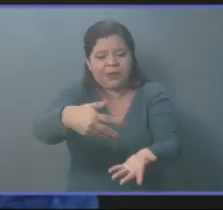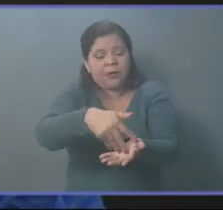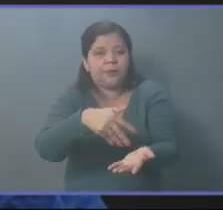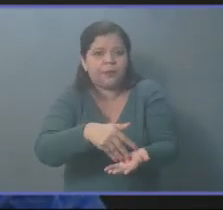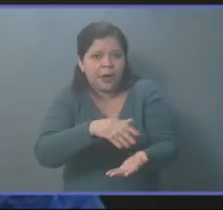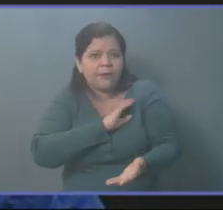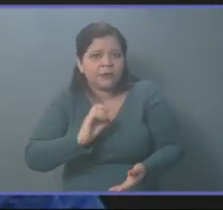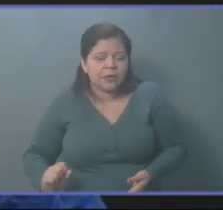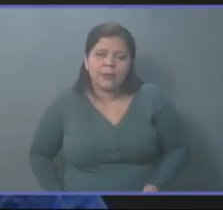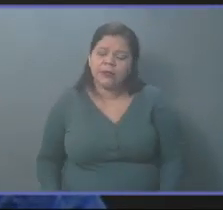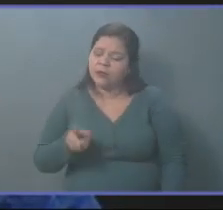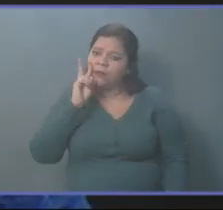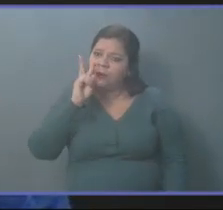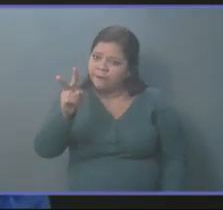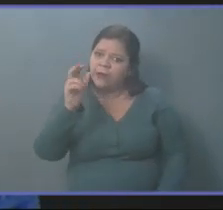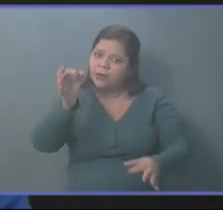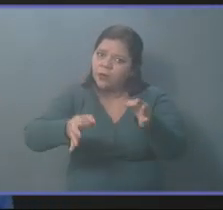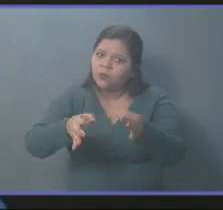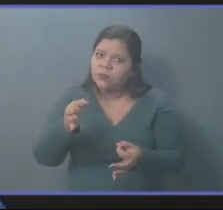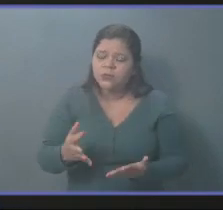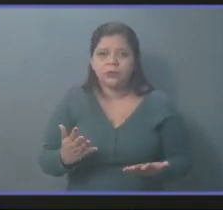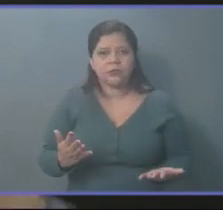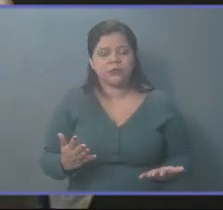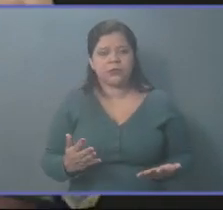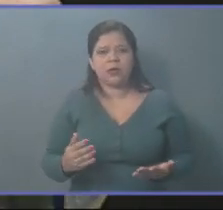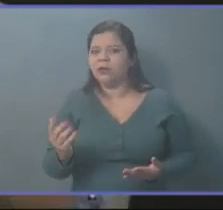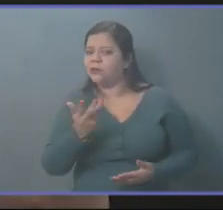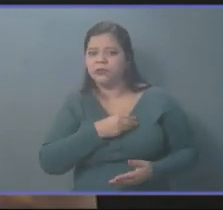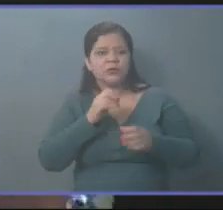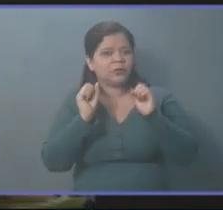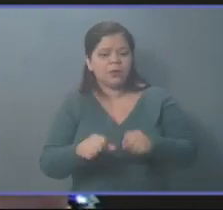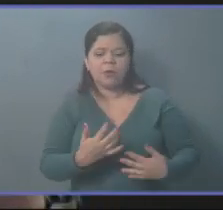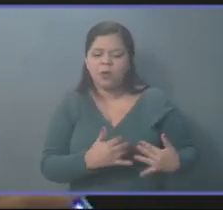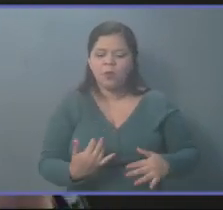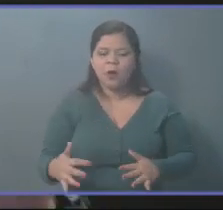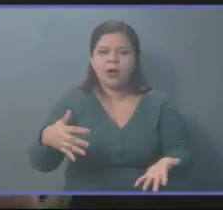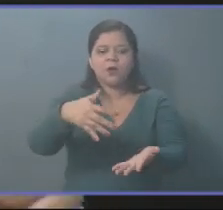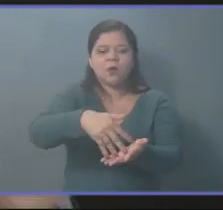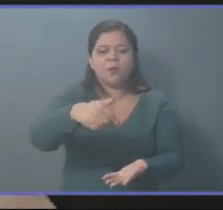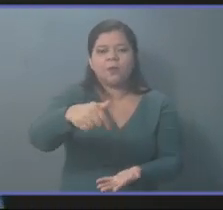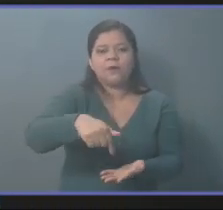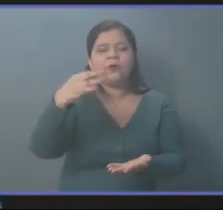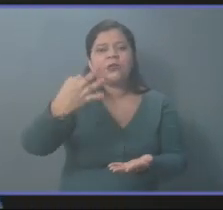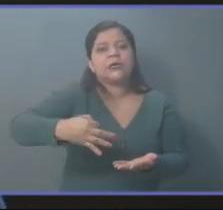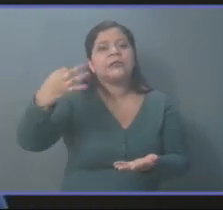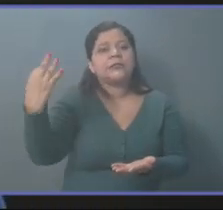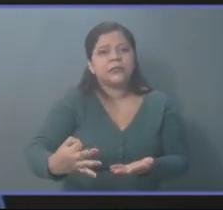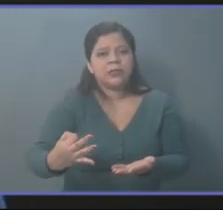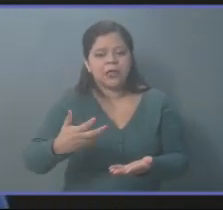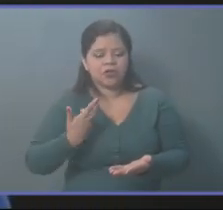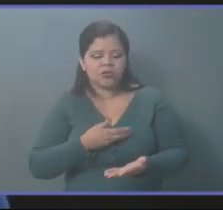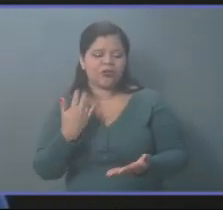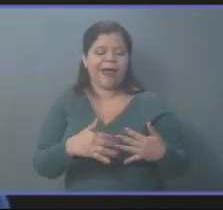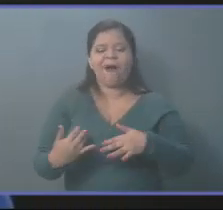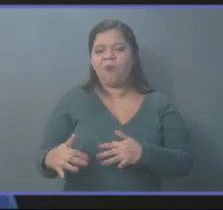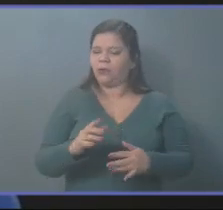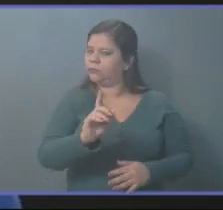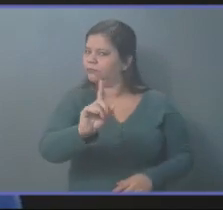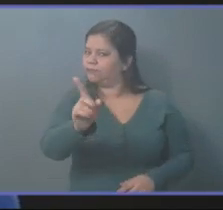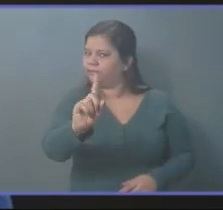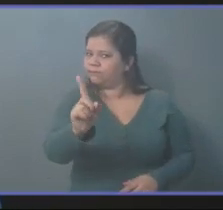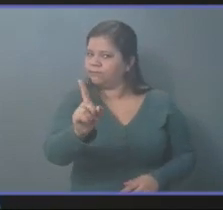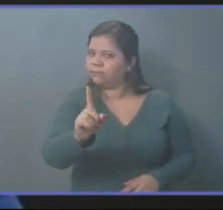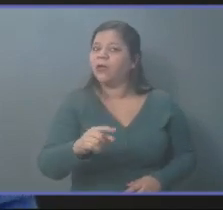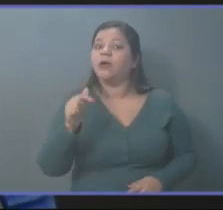juzgar. Y no podemos jugar con la necesidad del pueblo salvadoreño ante una emergencia. Por lo tanto,